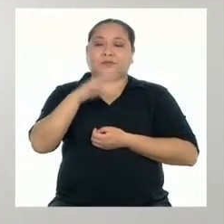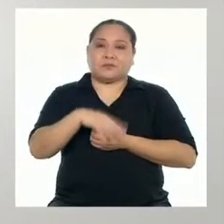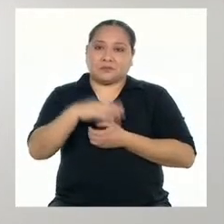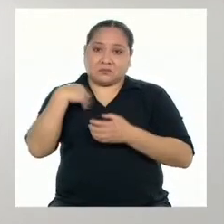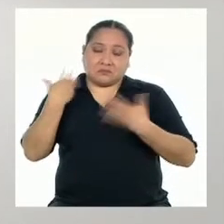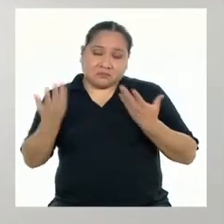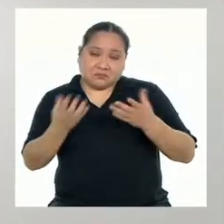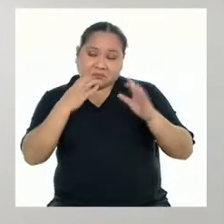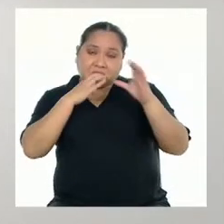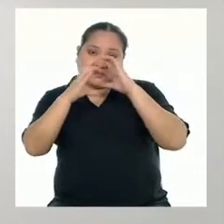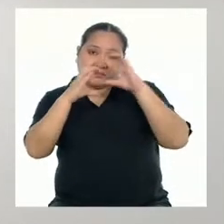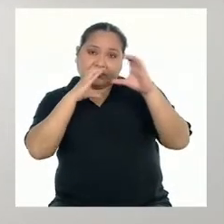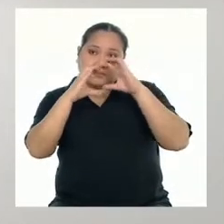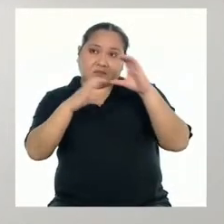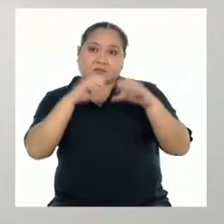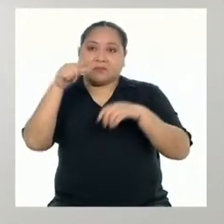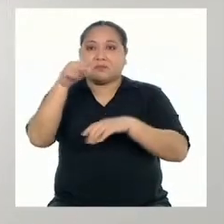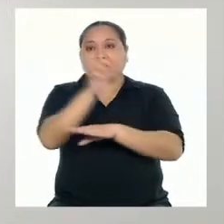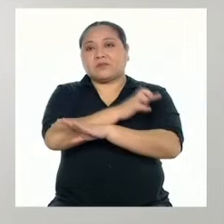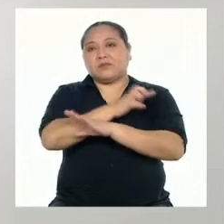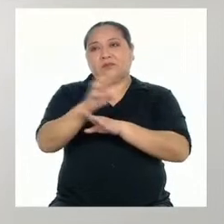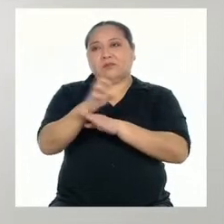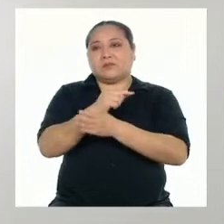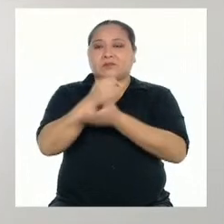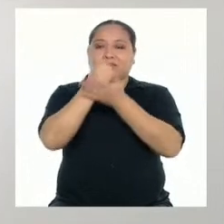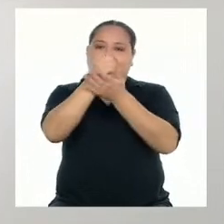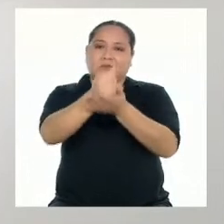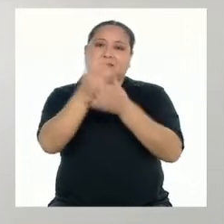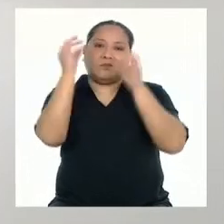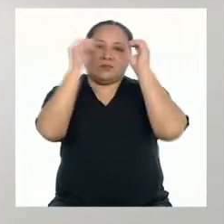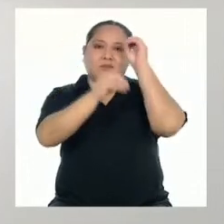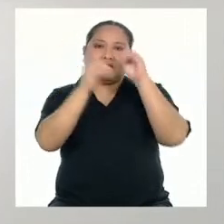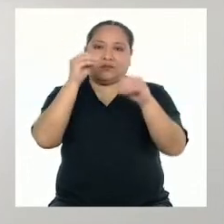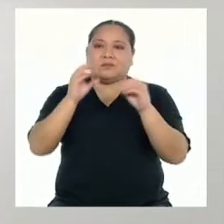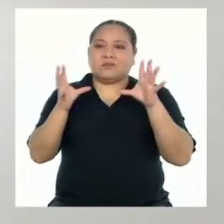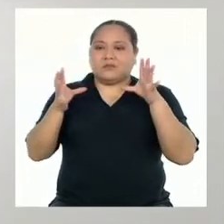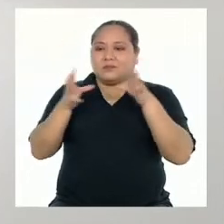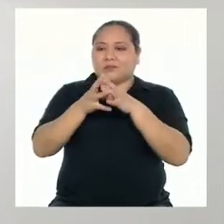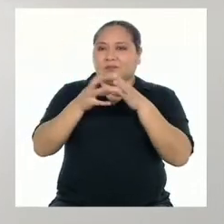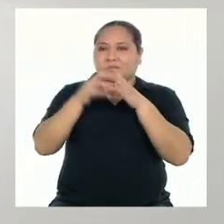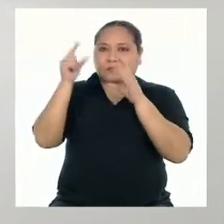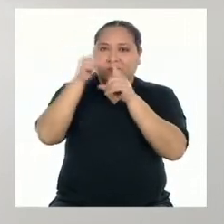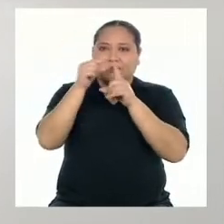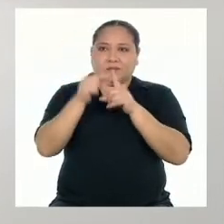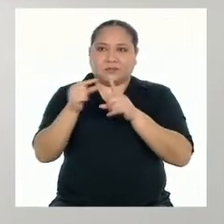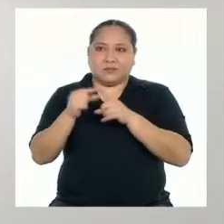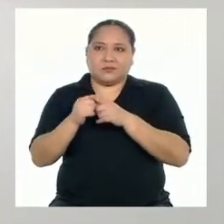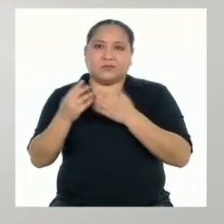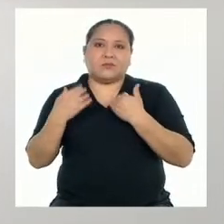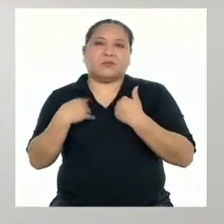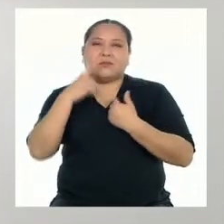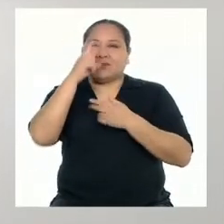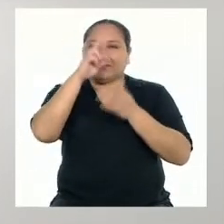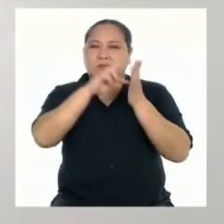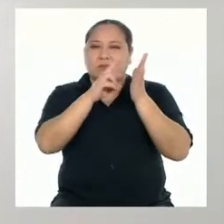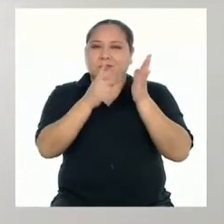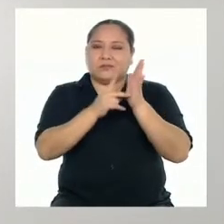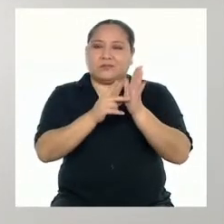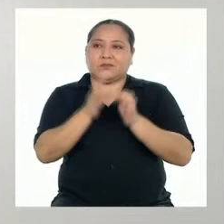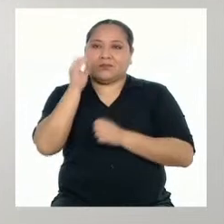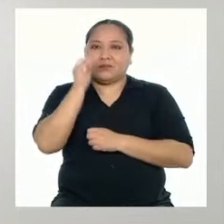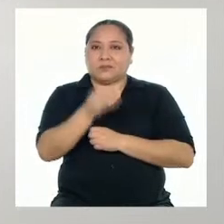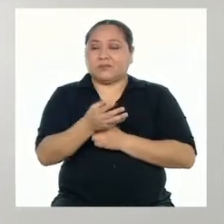comunicación, es un poema que sirve para colocar un conjunto de palabras que tienen un significado